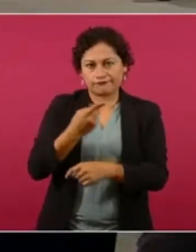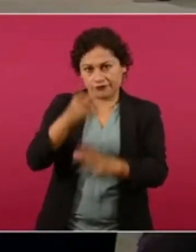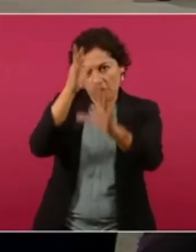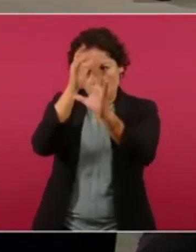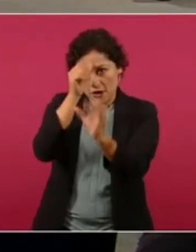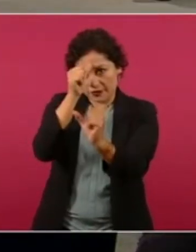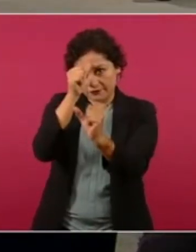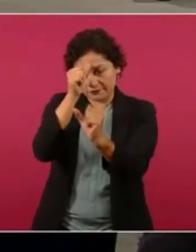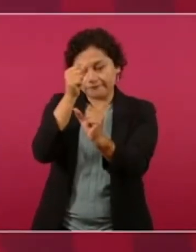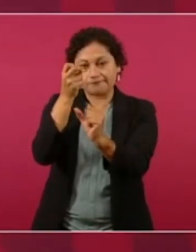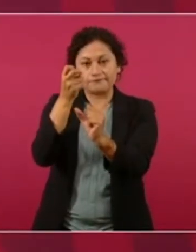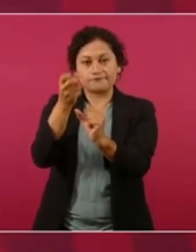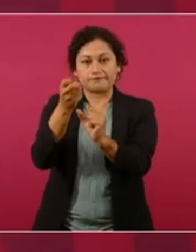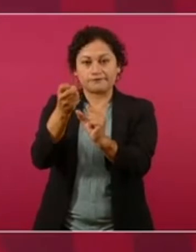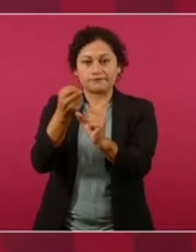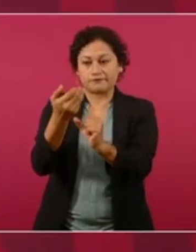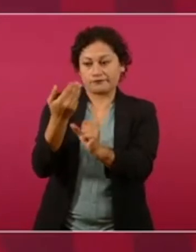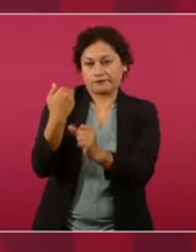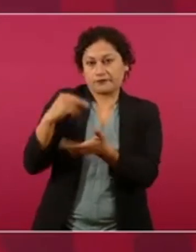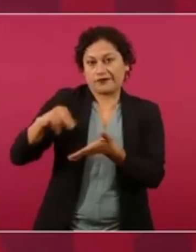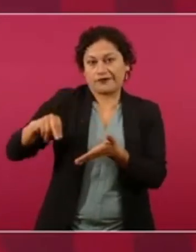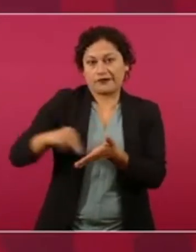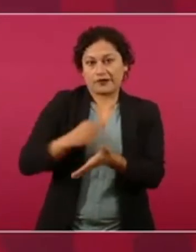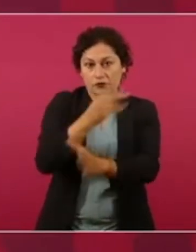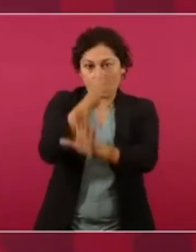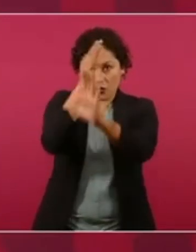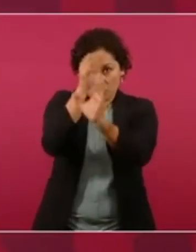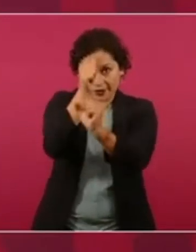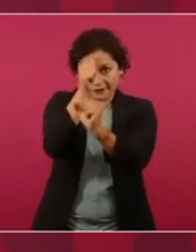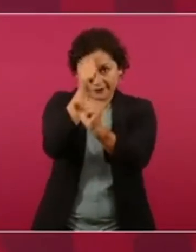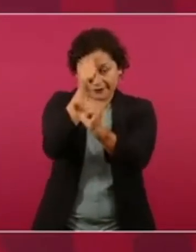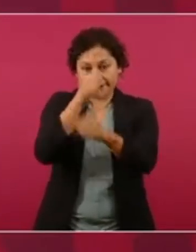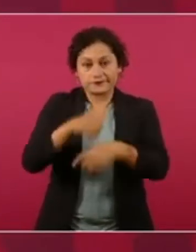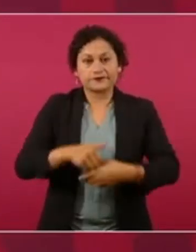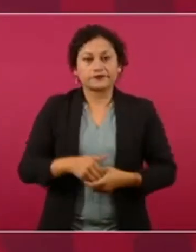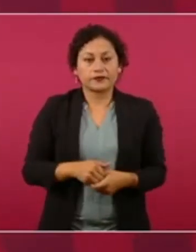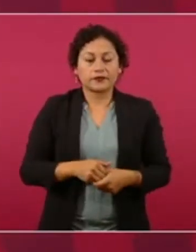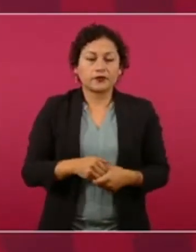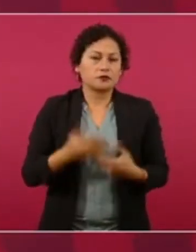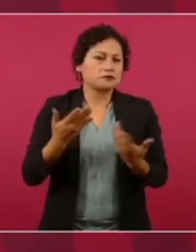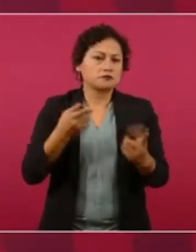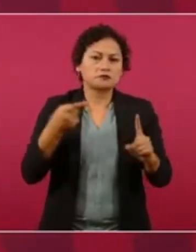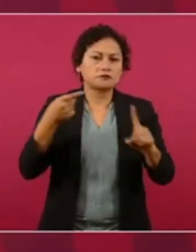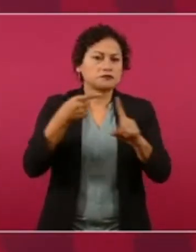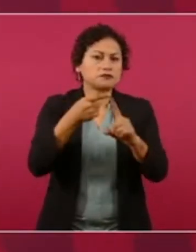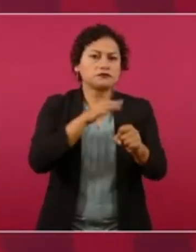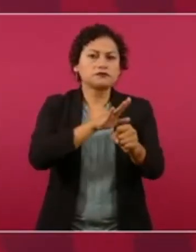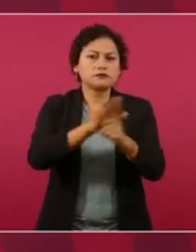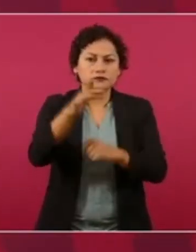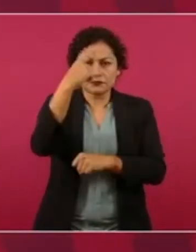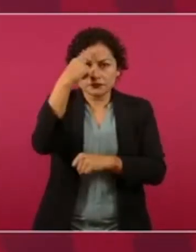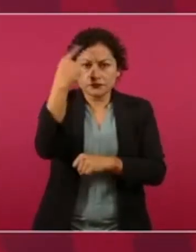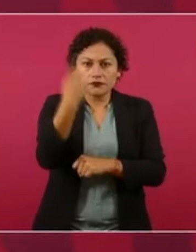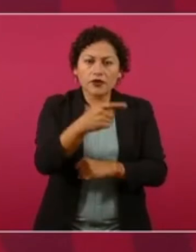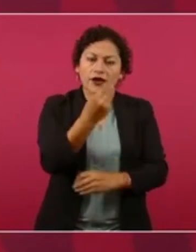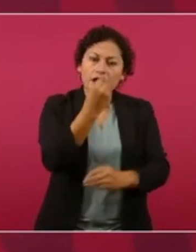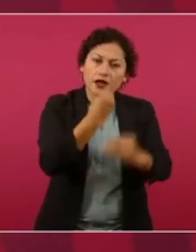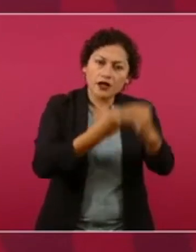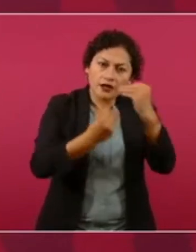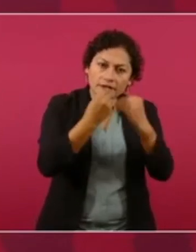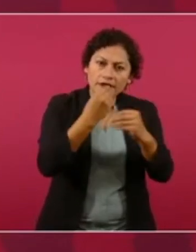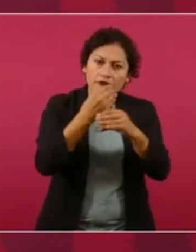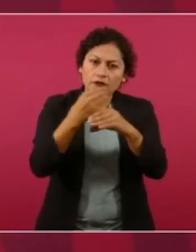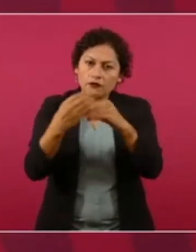Se firmó un acuerdo para que la canasta básica de 24